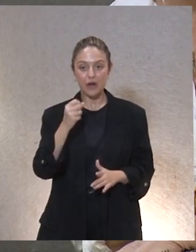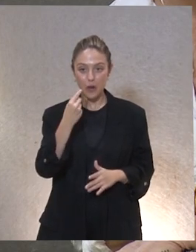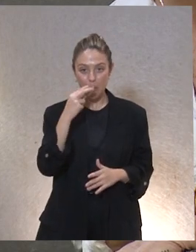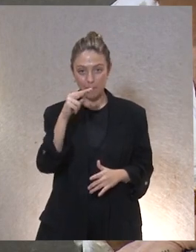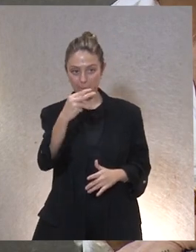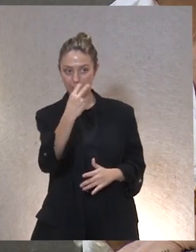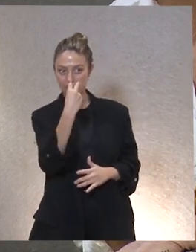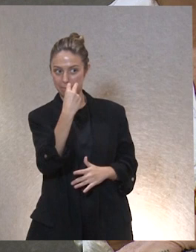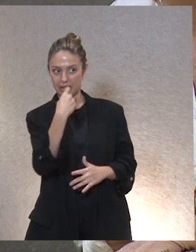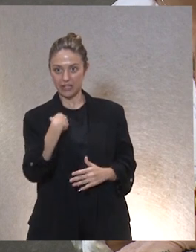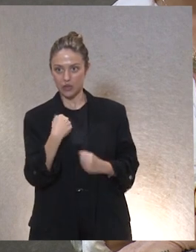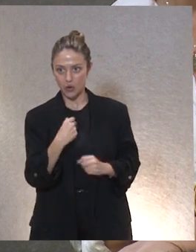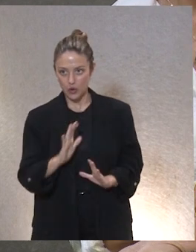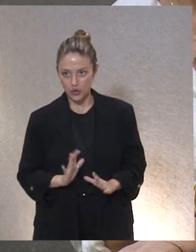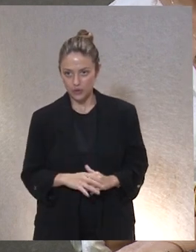corro yo